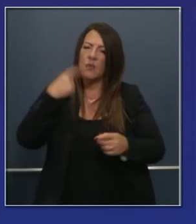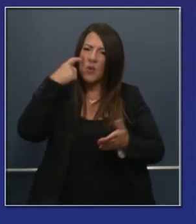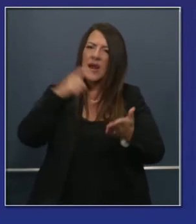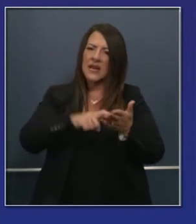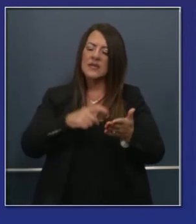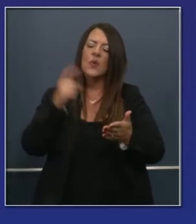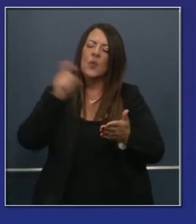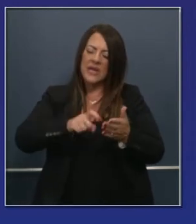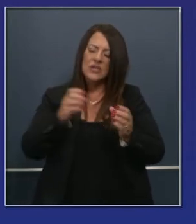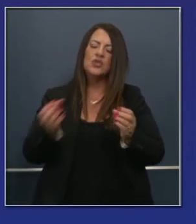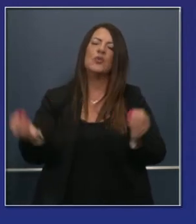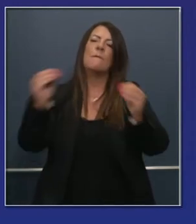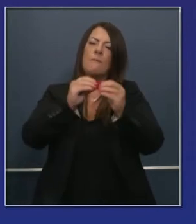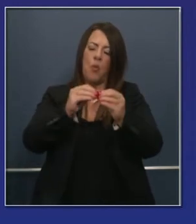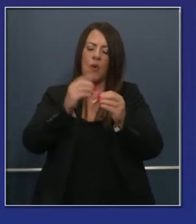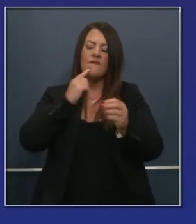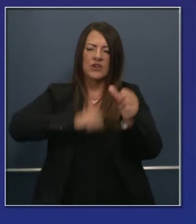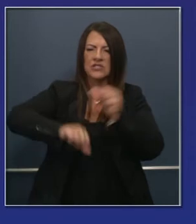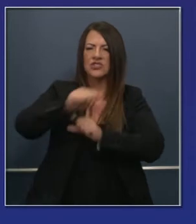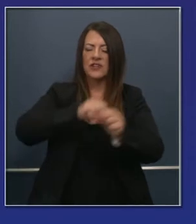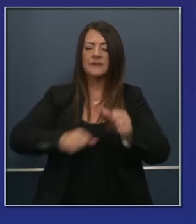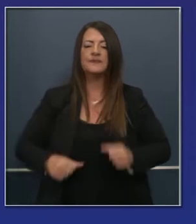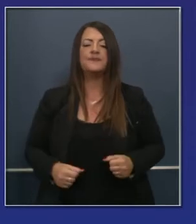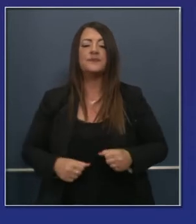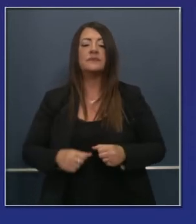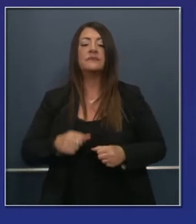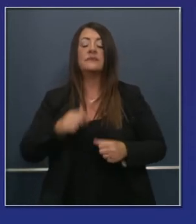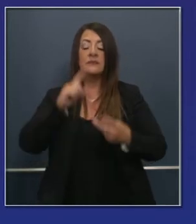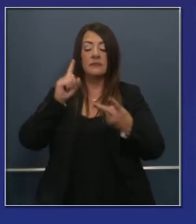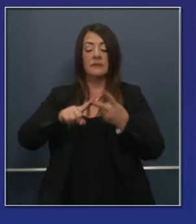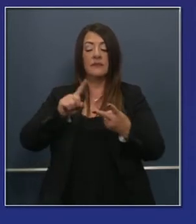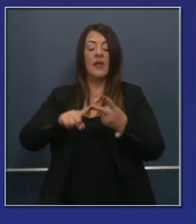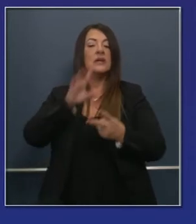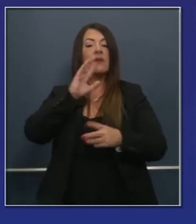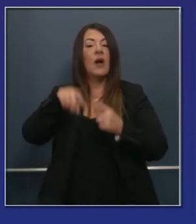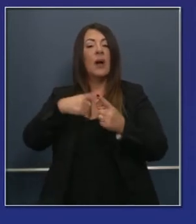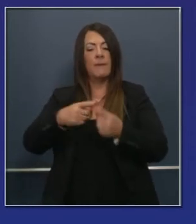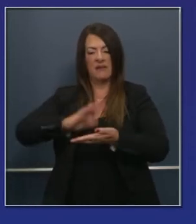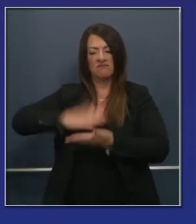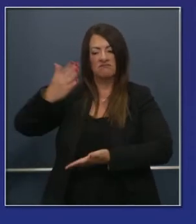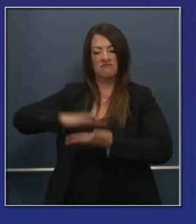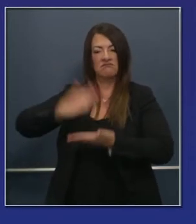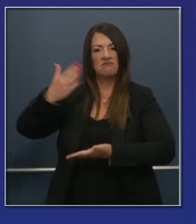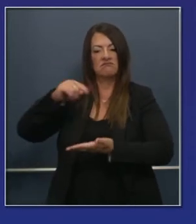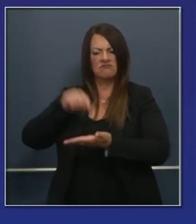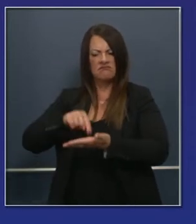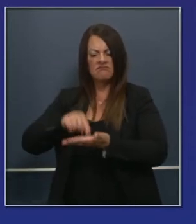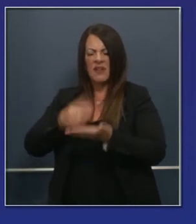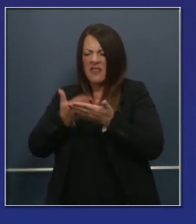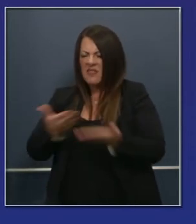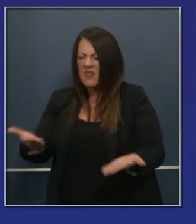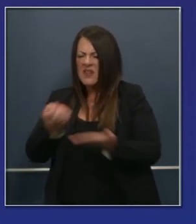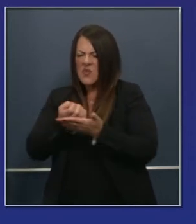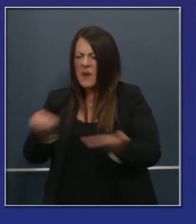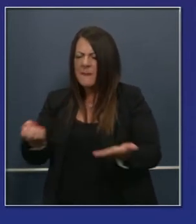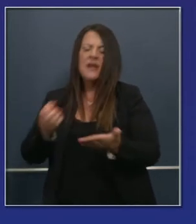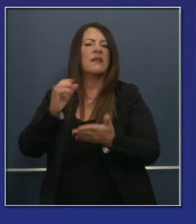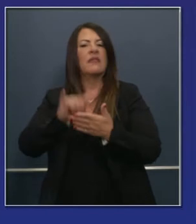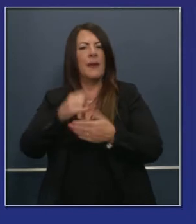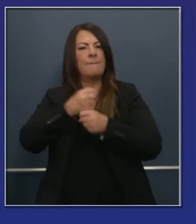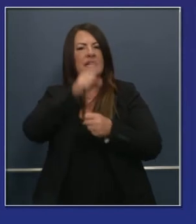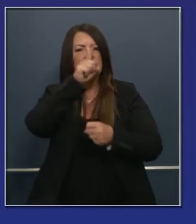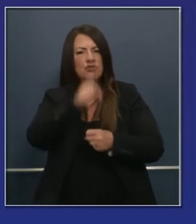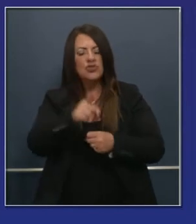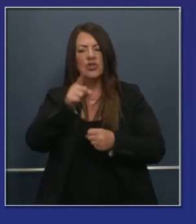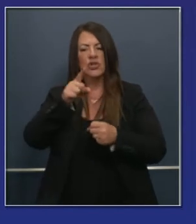o arrimado el hombro para trabajar conjuntamente. En cuanto a los dispositivos, como ya mencionó el gobernador, es crítico que tengamos un ambiente donde los